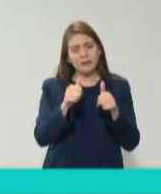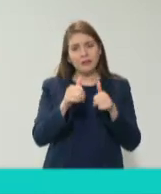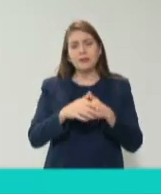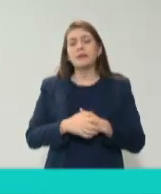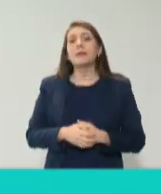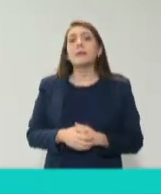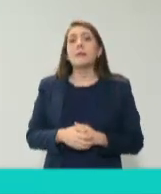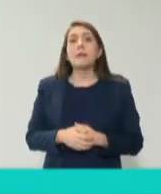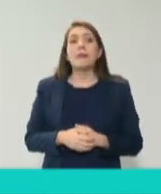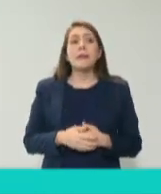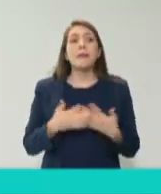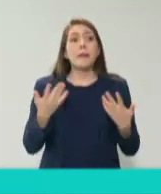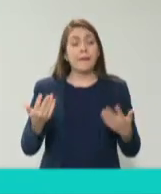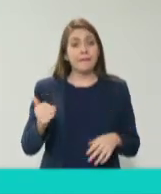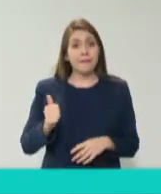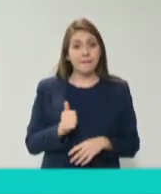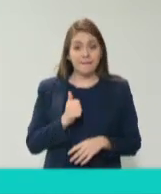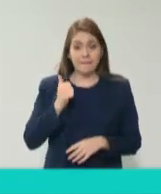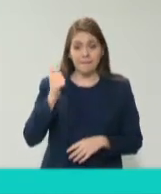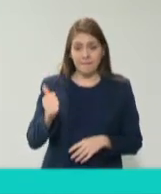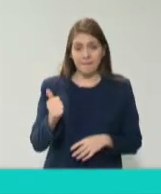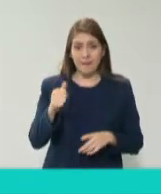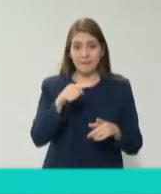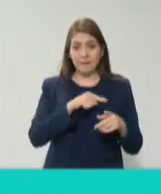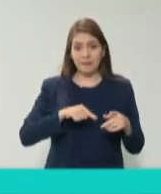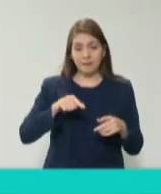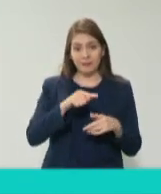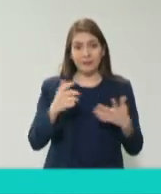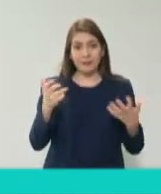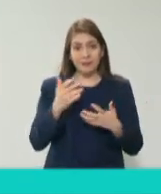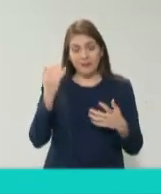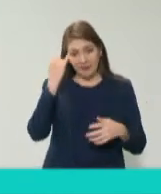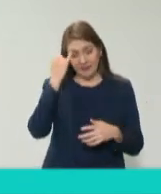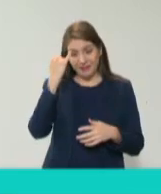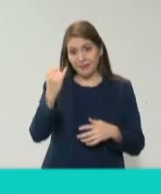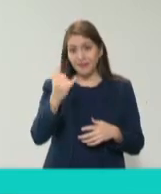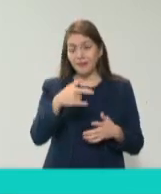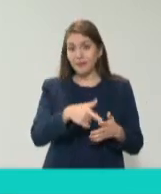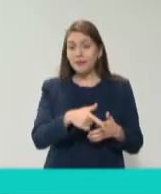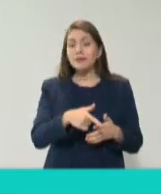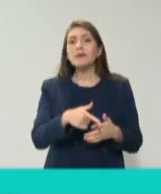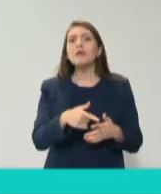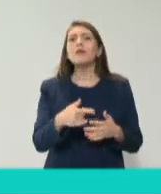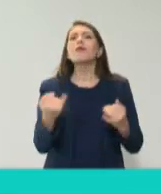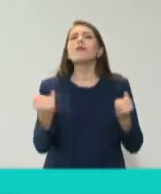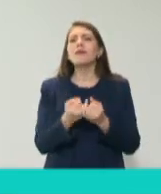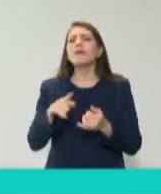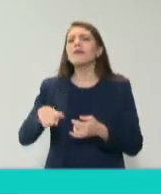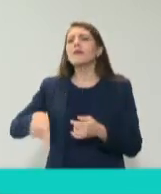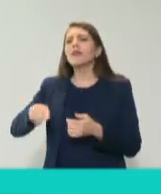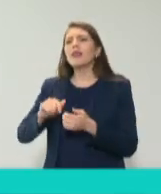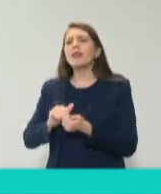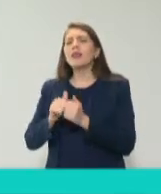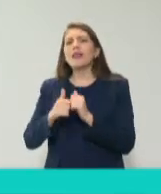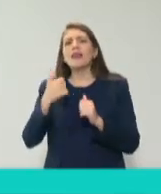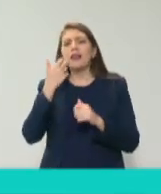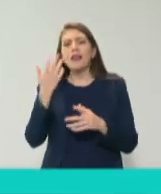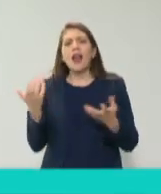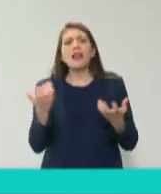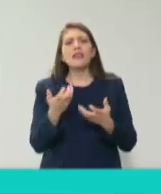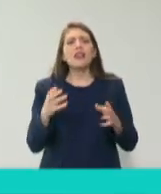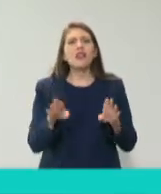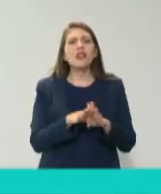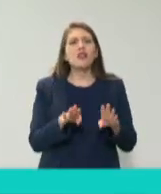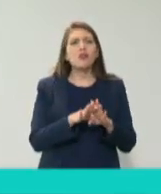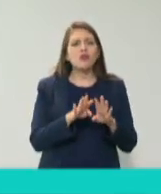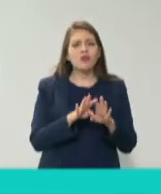esta pues como inercia que ya había agarrado la iniciativa fue que también tratamos de hacer un movimiento mucho más grande